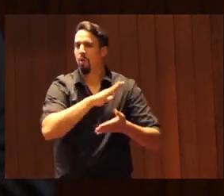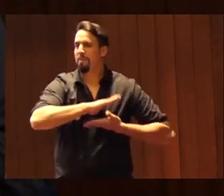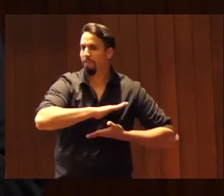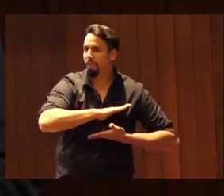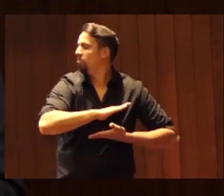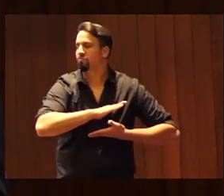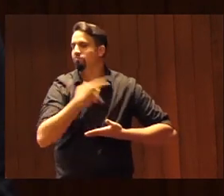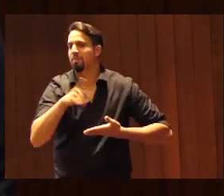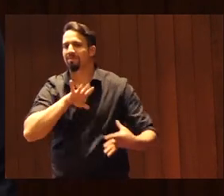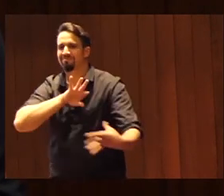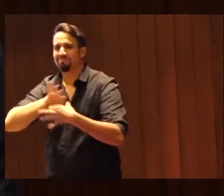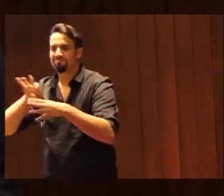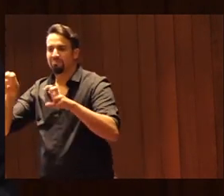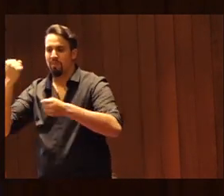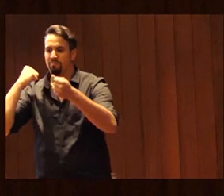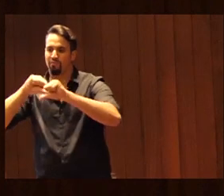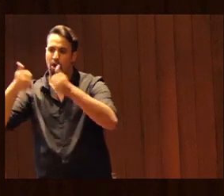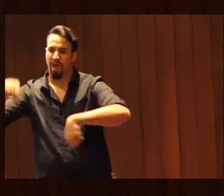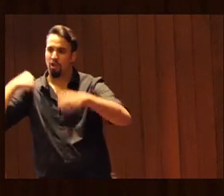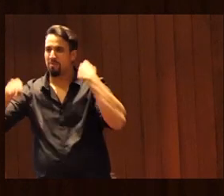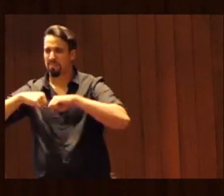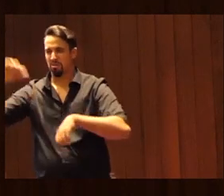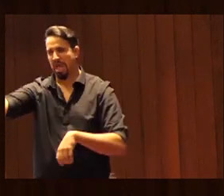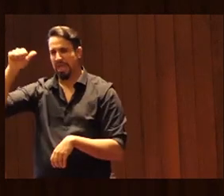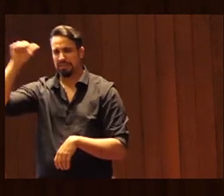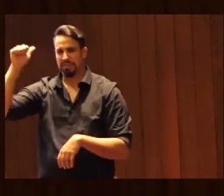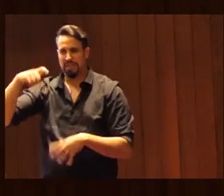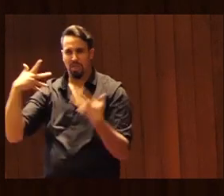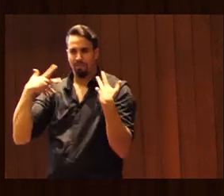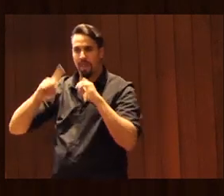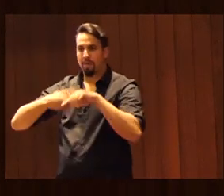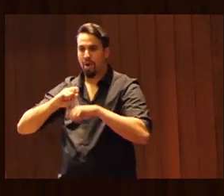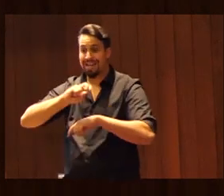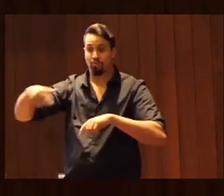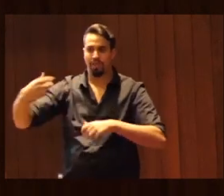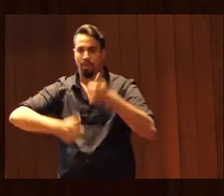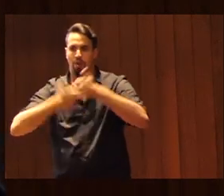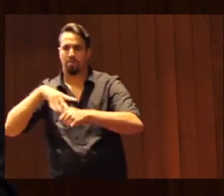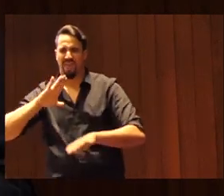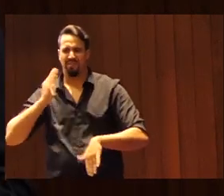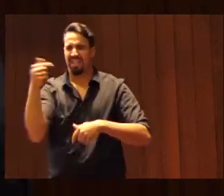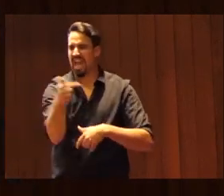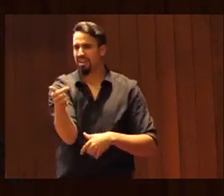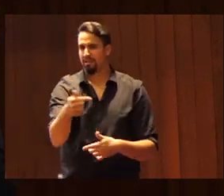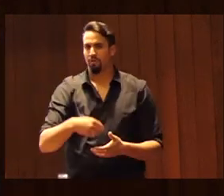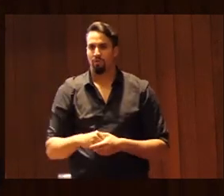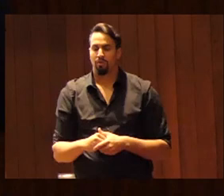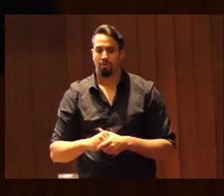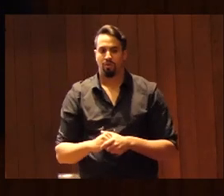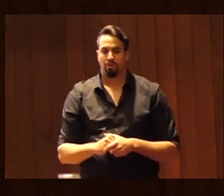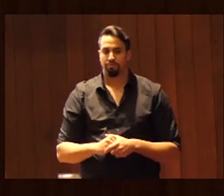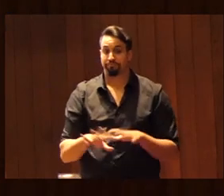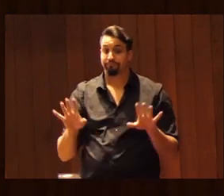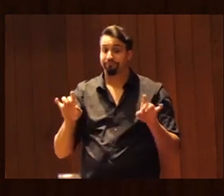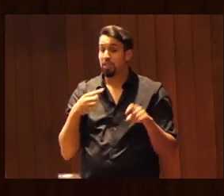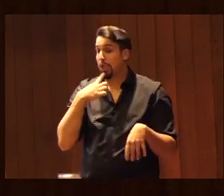con formas de comportarse machistas que pueden tener un efecto en el resultado de la competición. Lo dejo